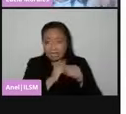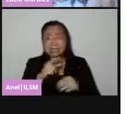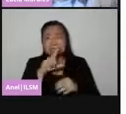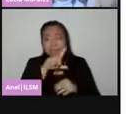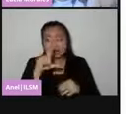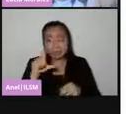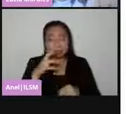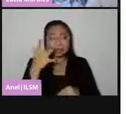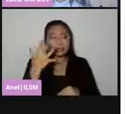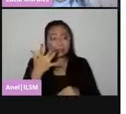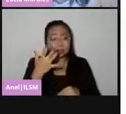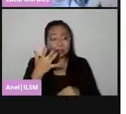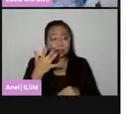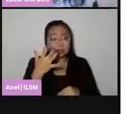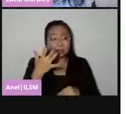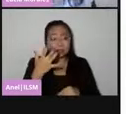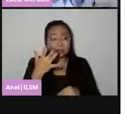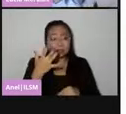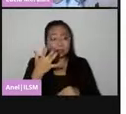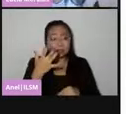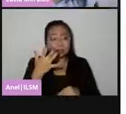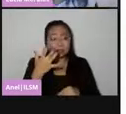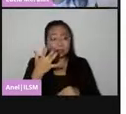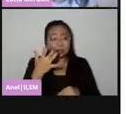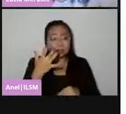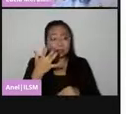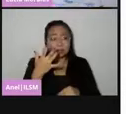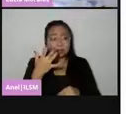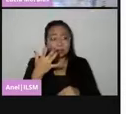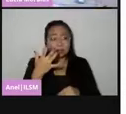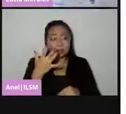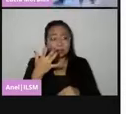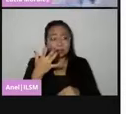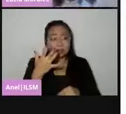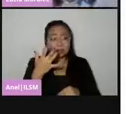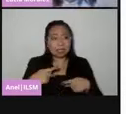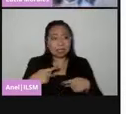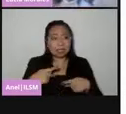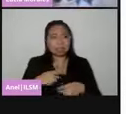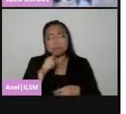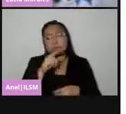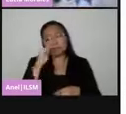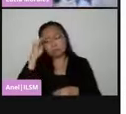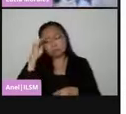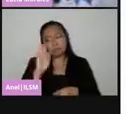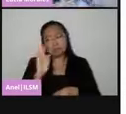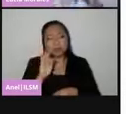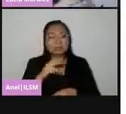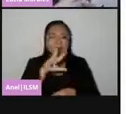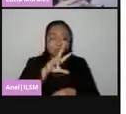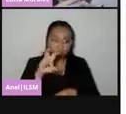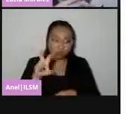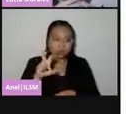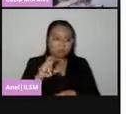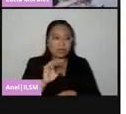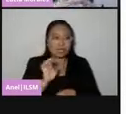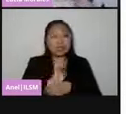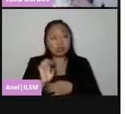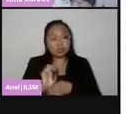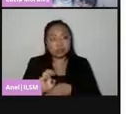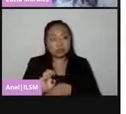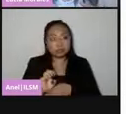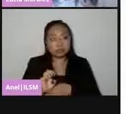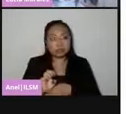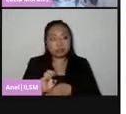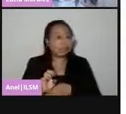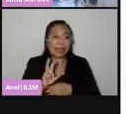800 en una sección, digo 800 para hacer fácil mi división, que fueran 800 personas, entonces, pues